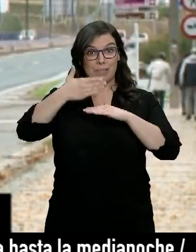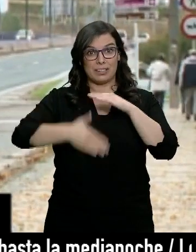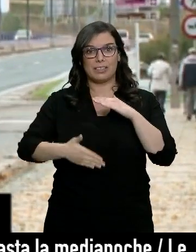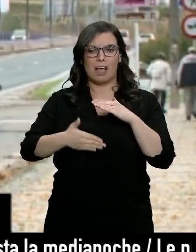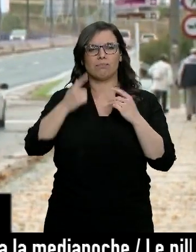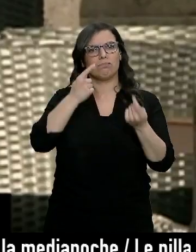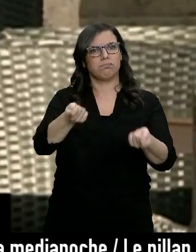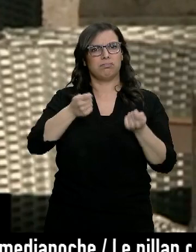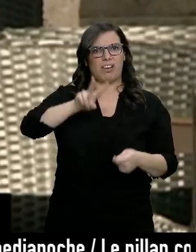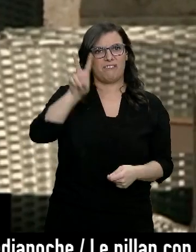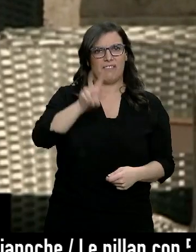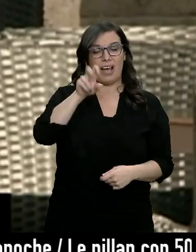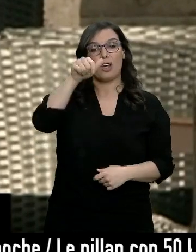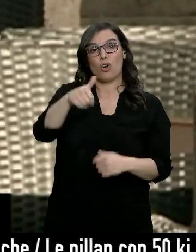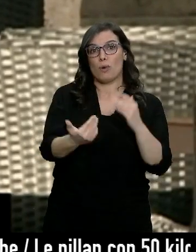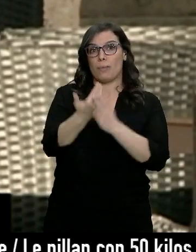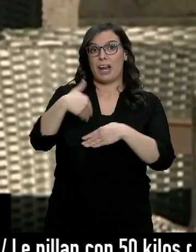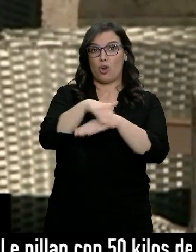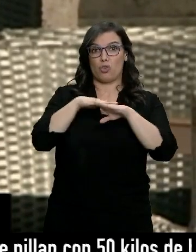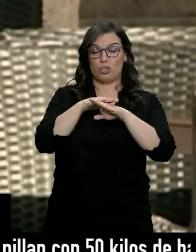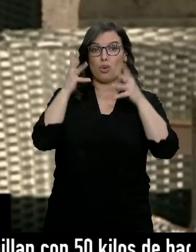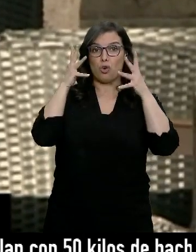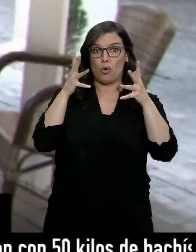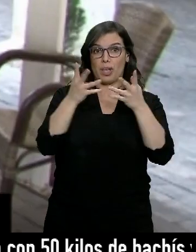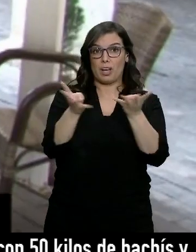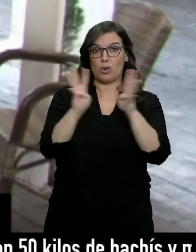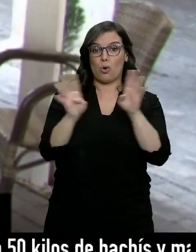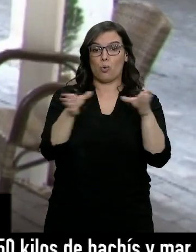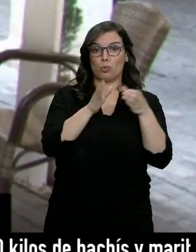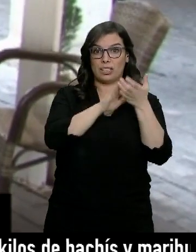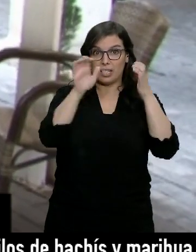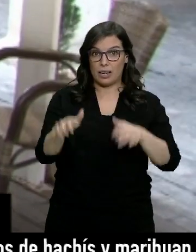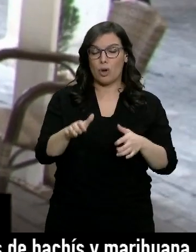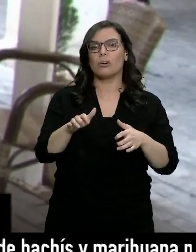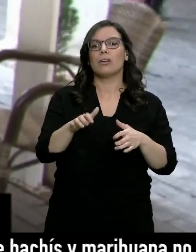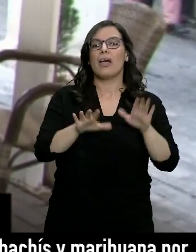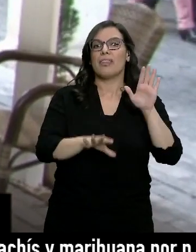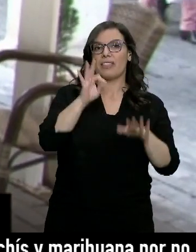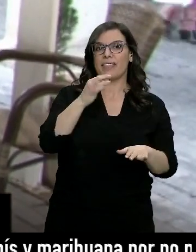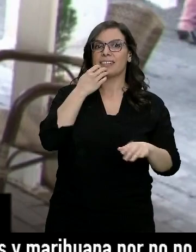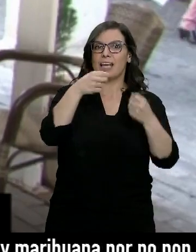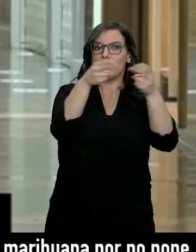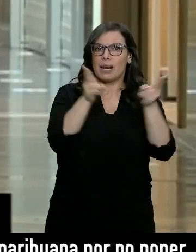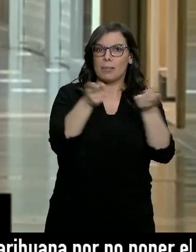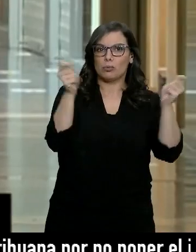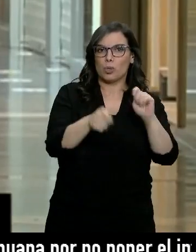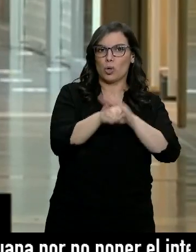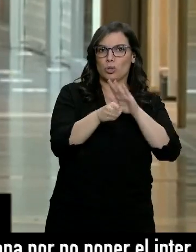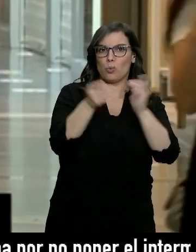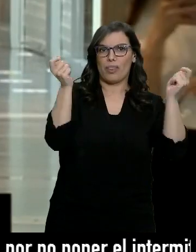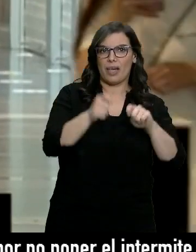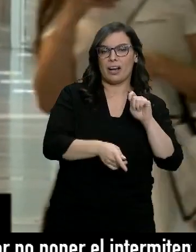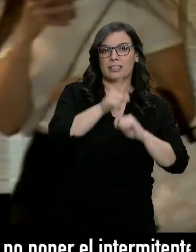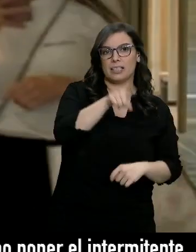Se tratará esta mañana en el Consejo de Gobierno que también va a aprobar el levantamiento de las restricciones en las cinco provincias que aún quedaban